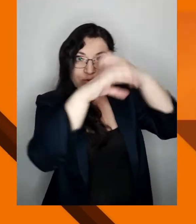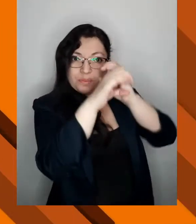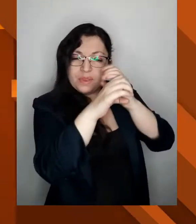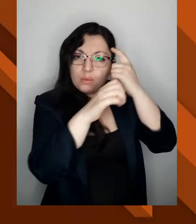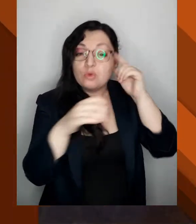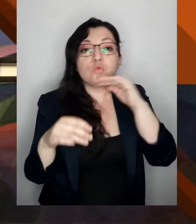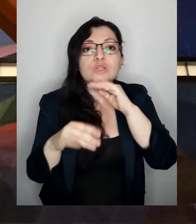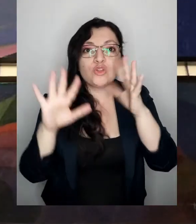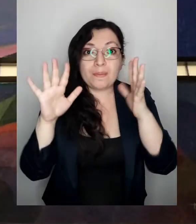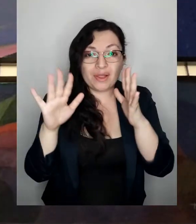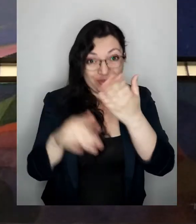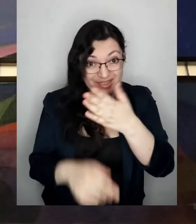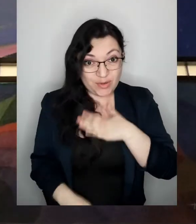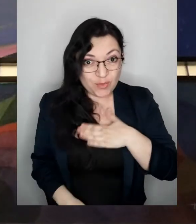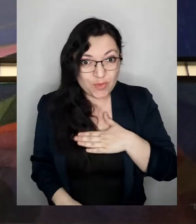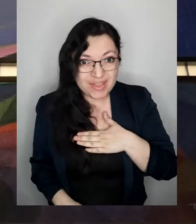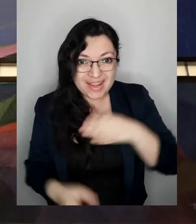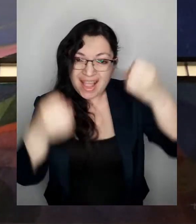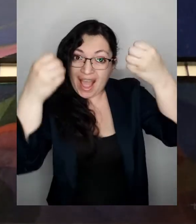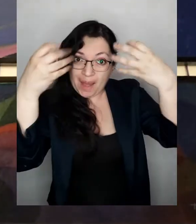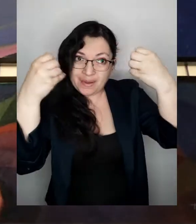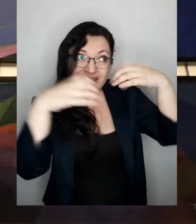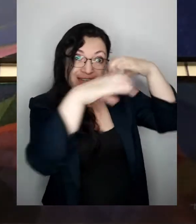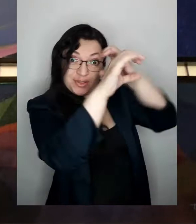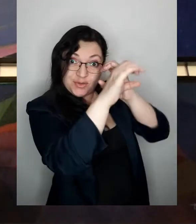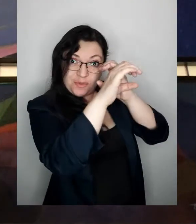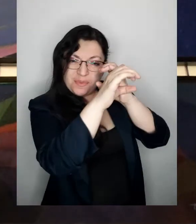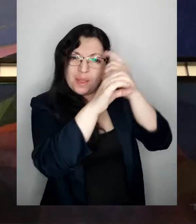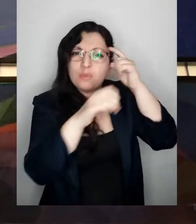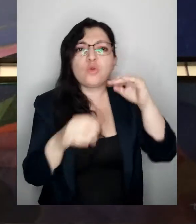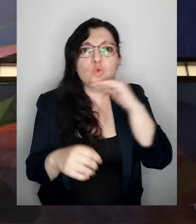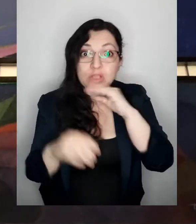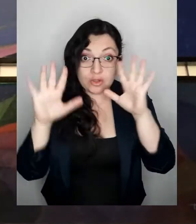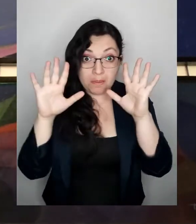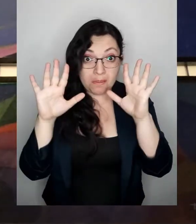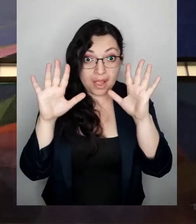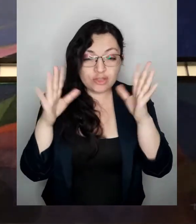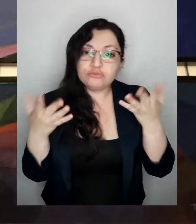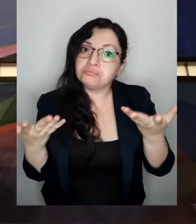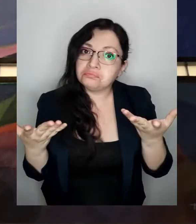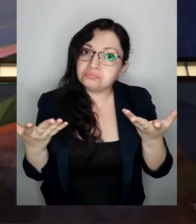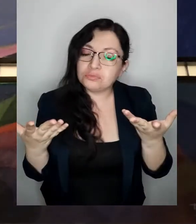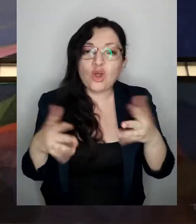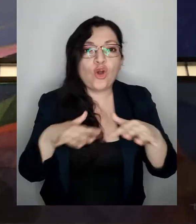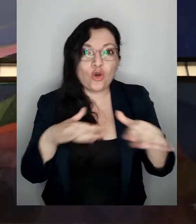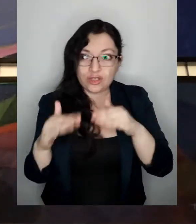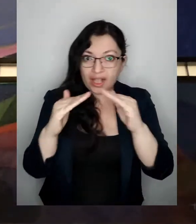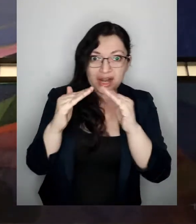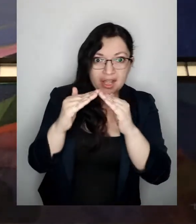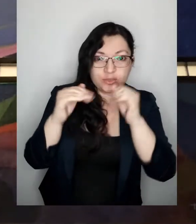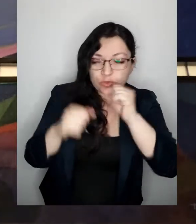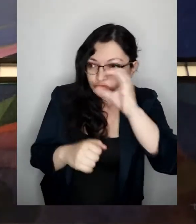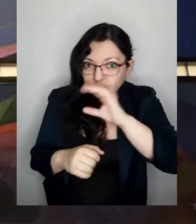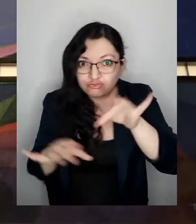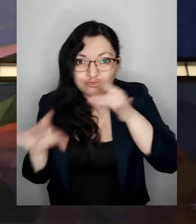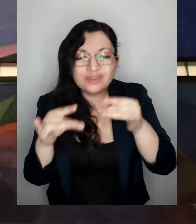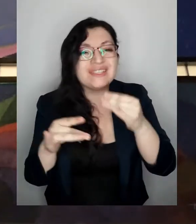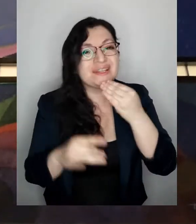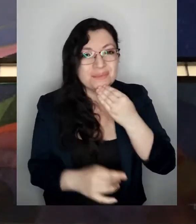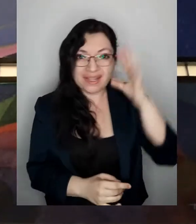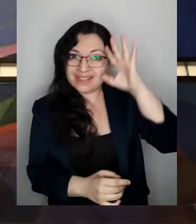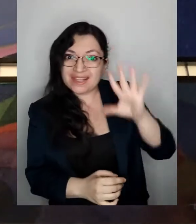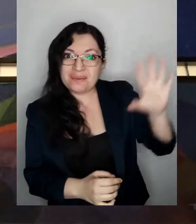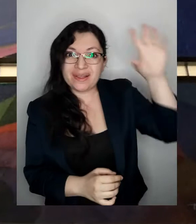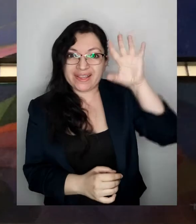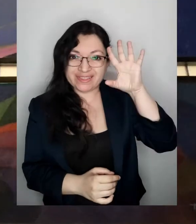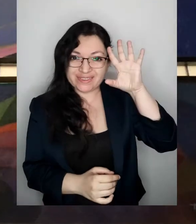¿Te gustaría aprender astronomía usando tus manos? ¿Cosas que puedes encontrar en tu casa y tu